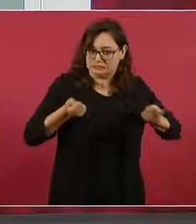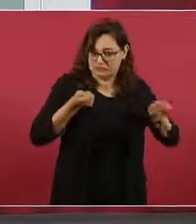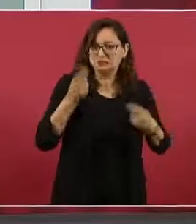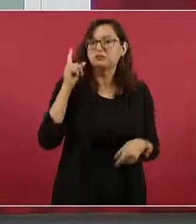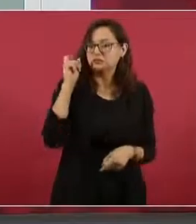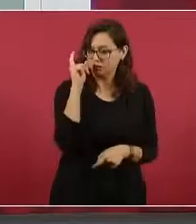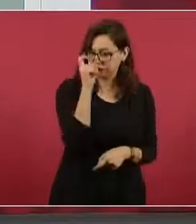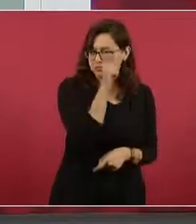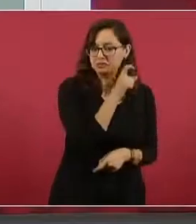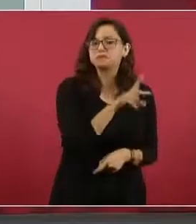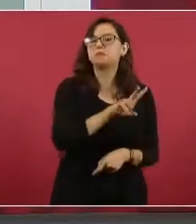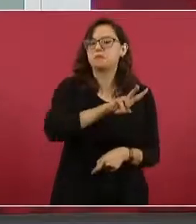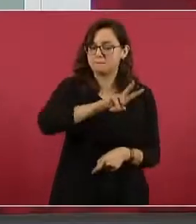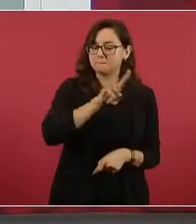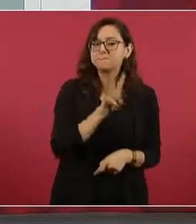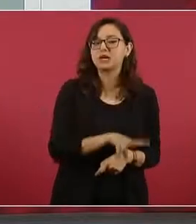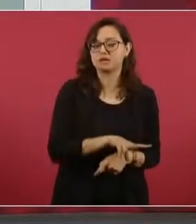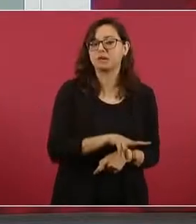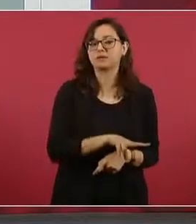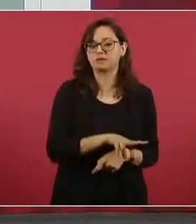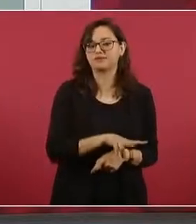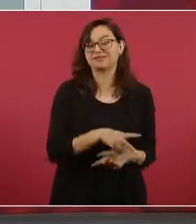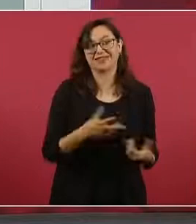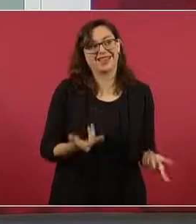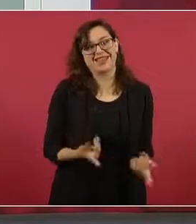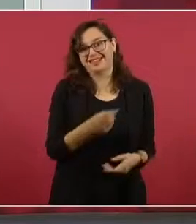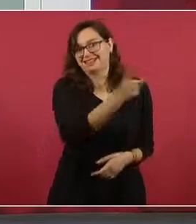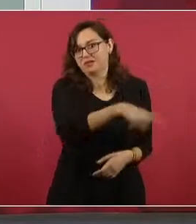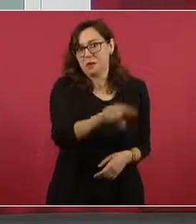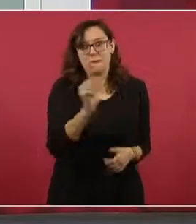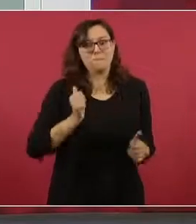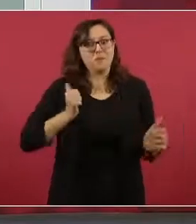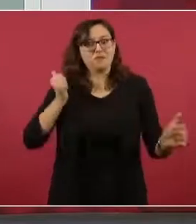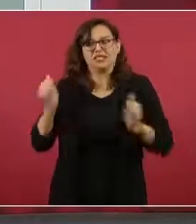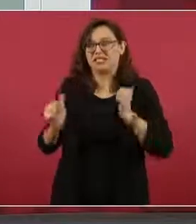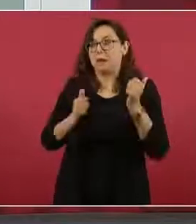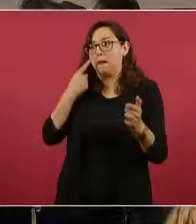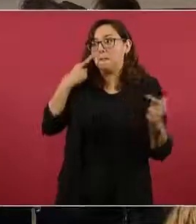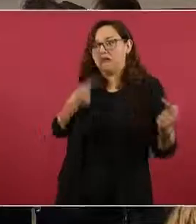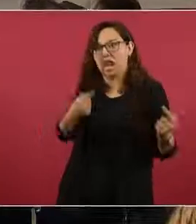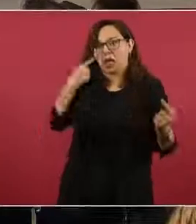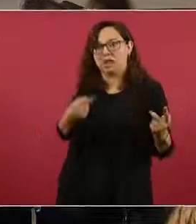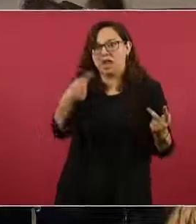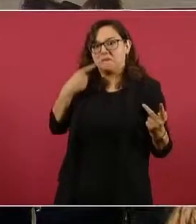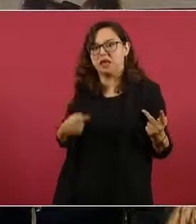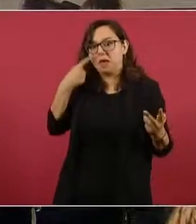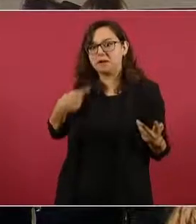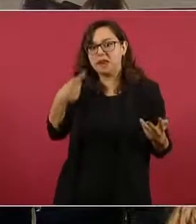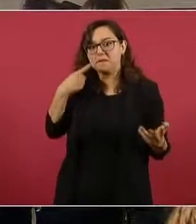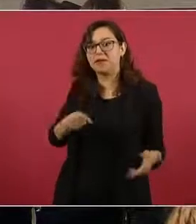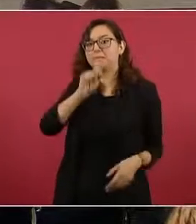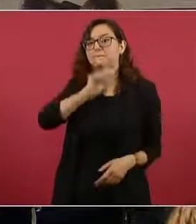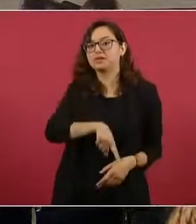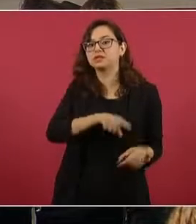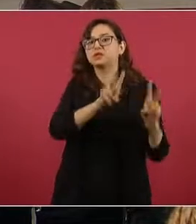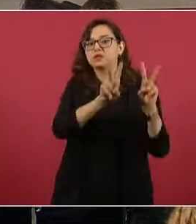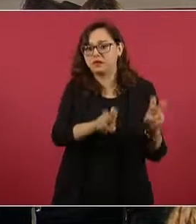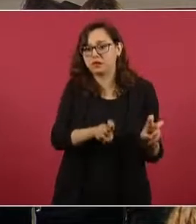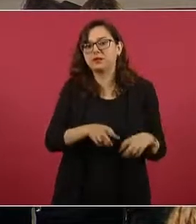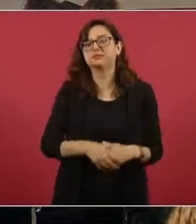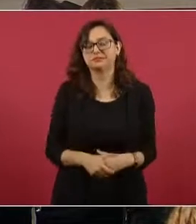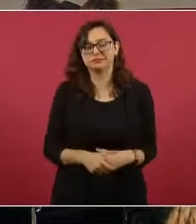Y es de lo que se agarran nuestros adversarios. No